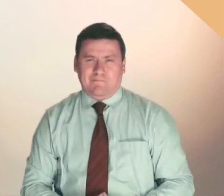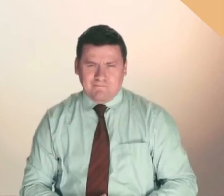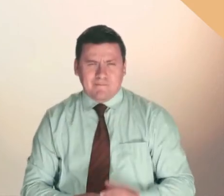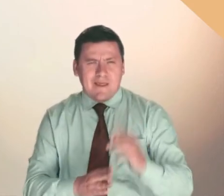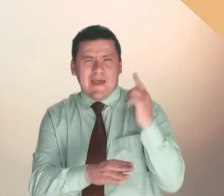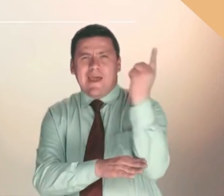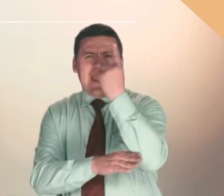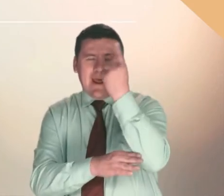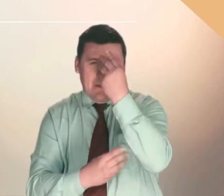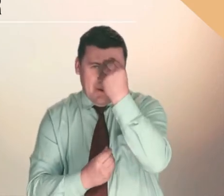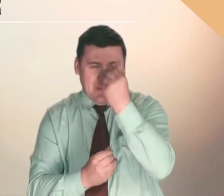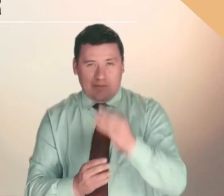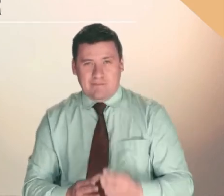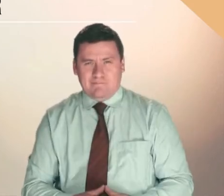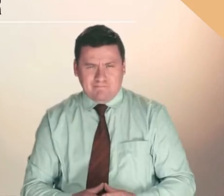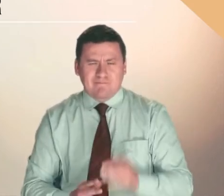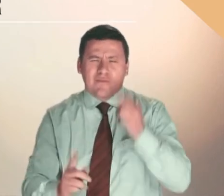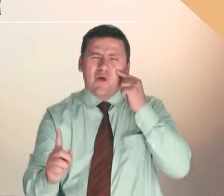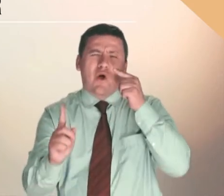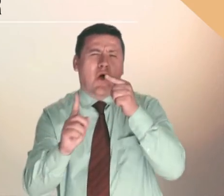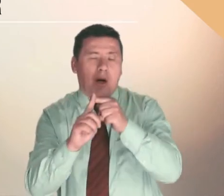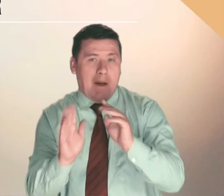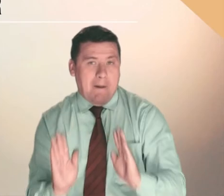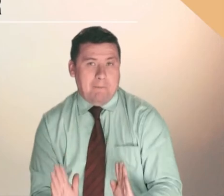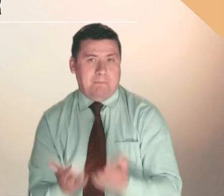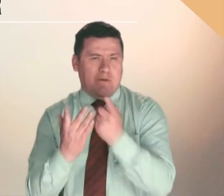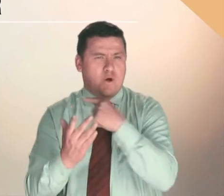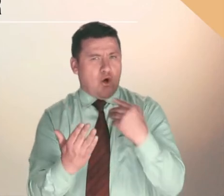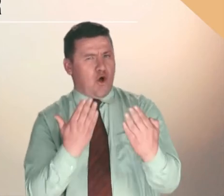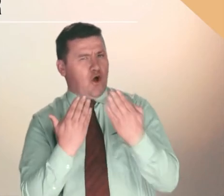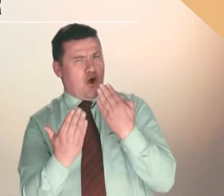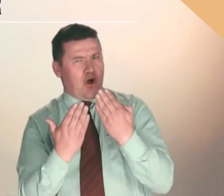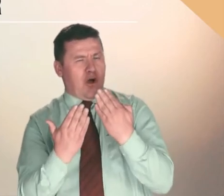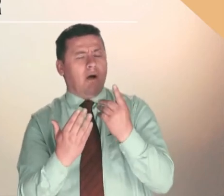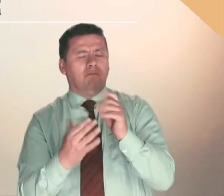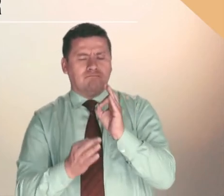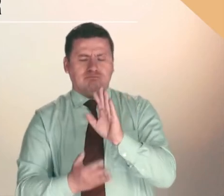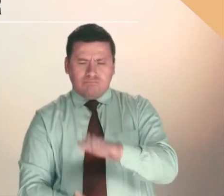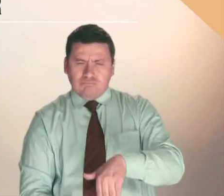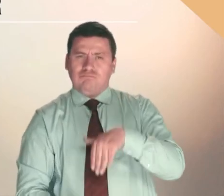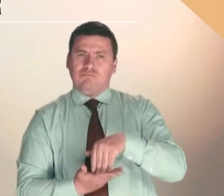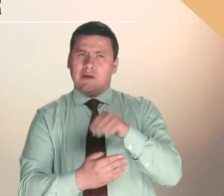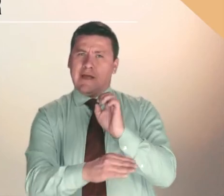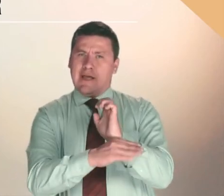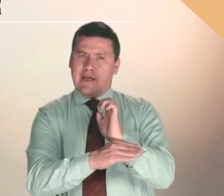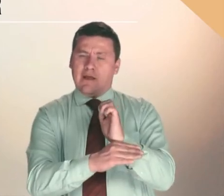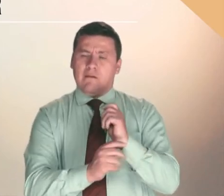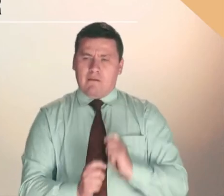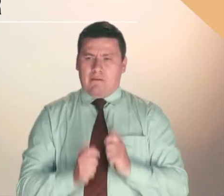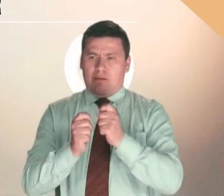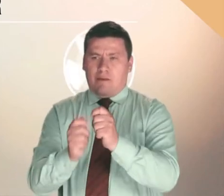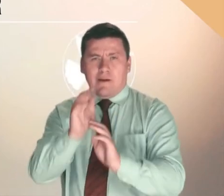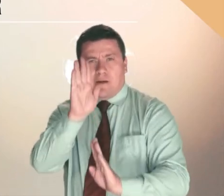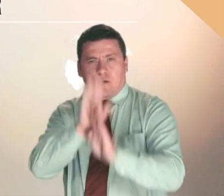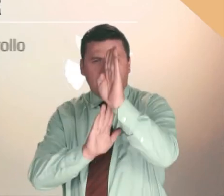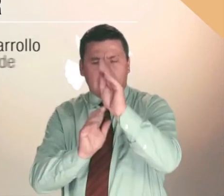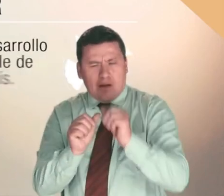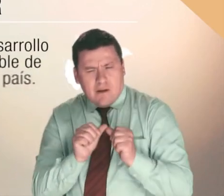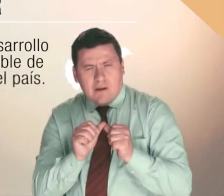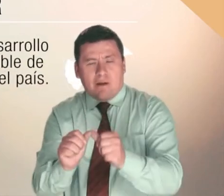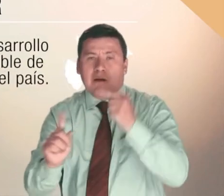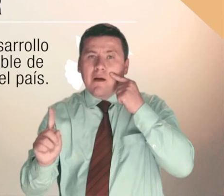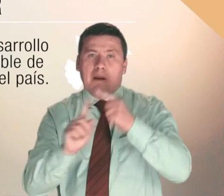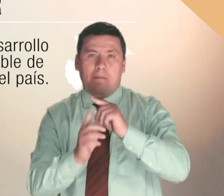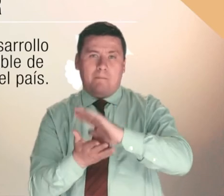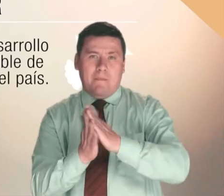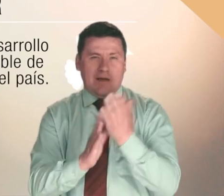Generación de valor, cuyo objetivo es mejorar la confianza y credibilidad de la entidad y contribuir al desarrollo sostenible de la